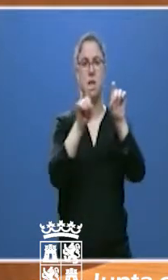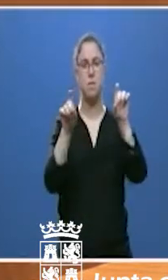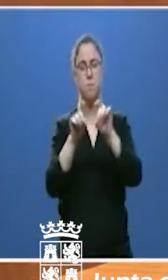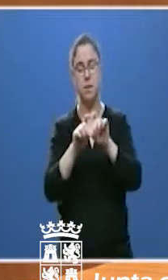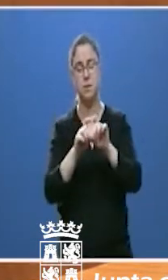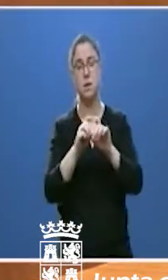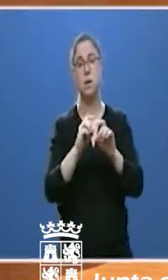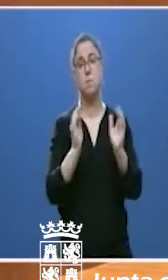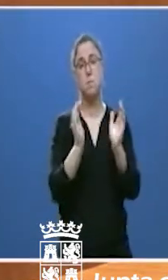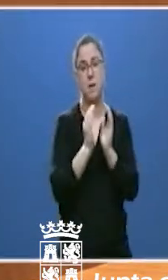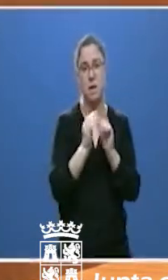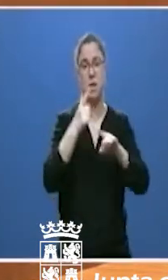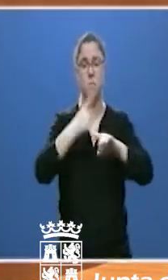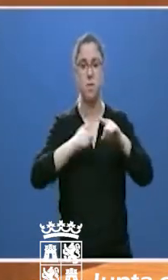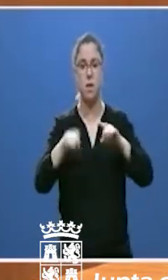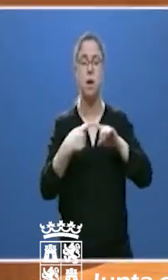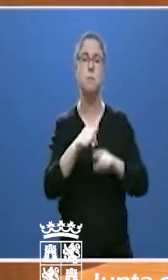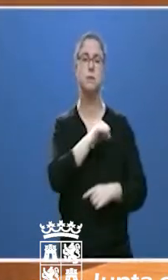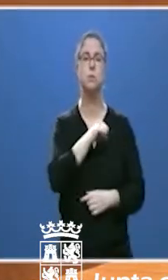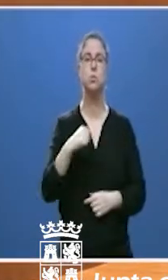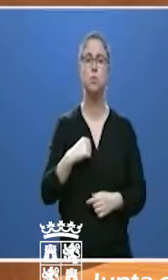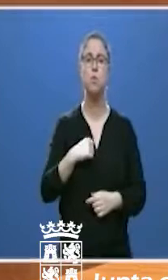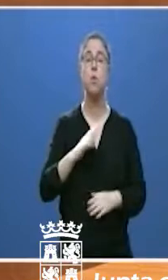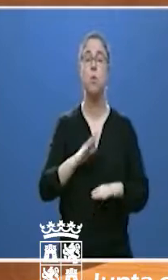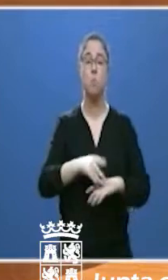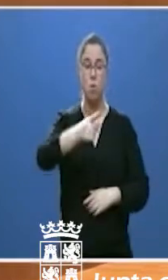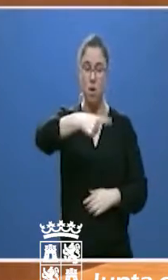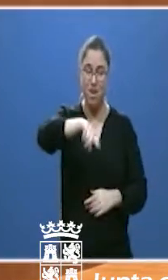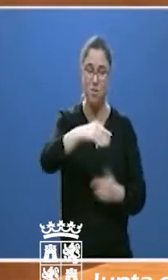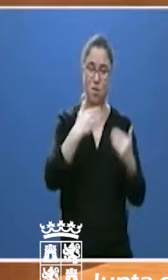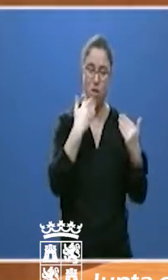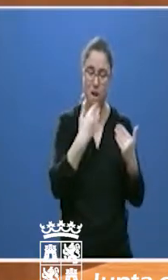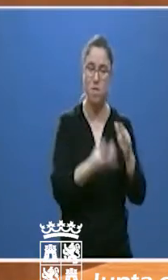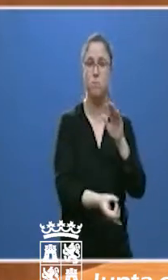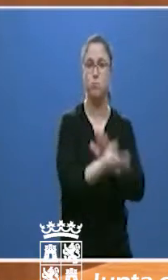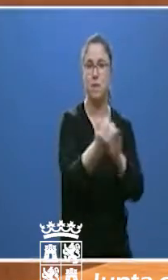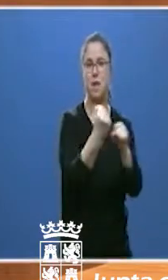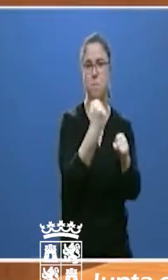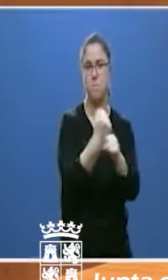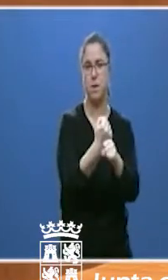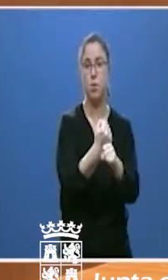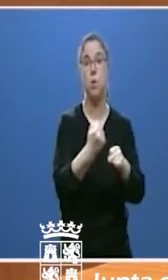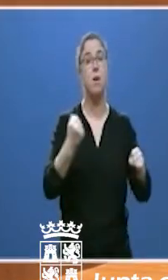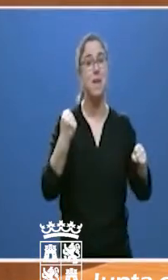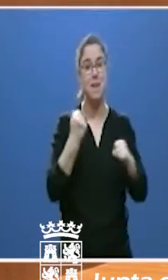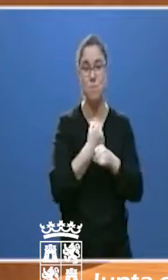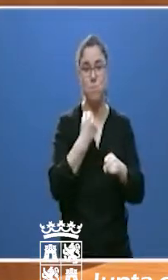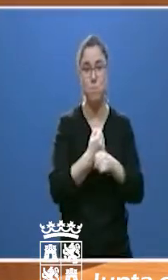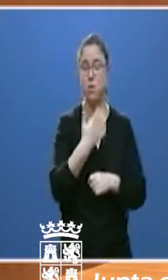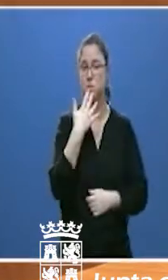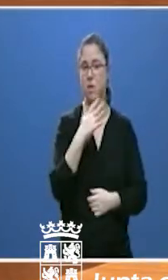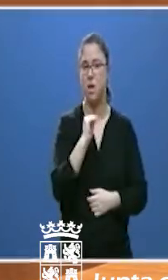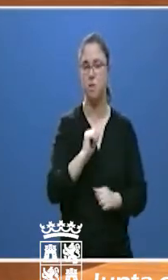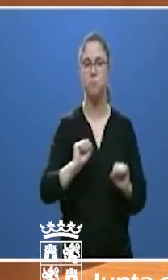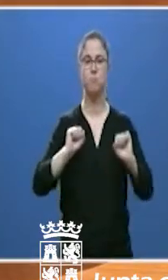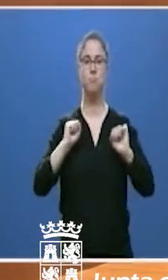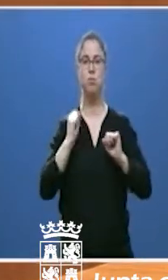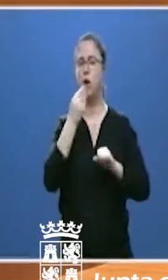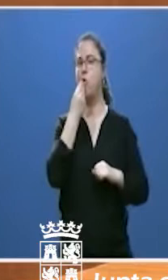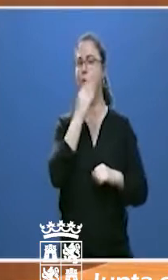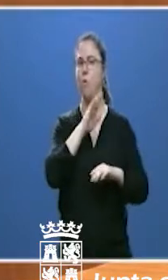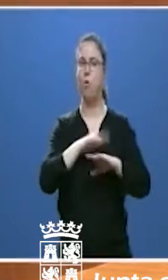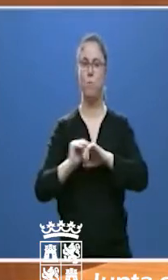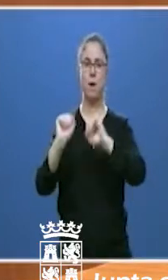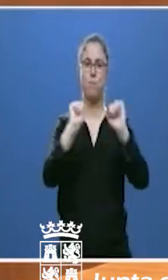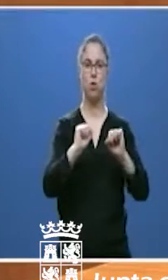pymes y autónomos. Pues ellos son los que generan empleo. Y el empleo es el escudo social más efectivo, el